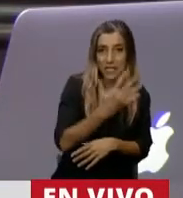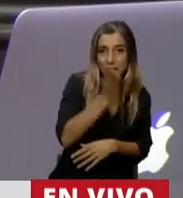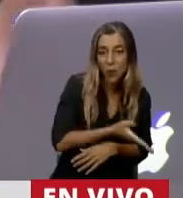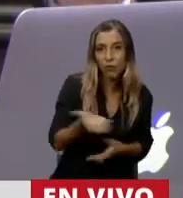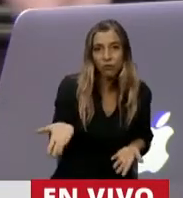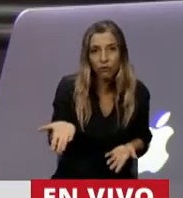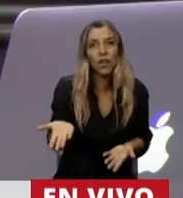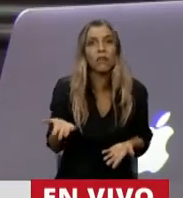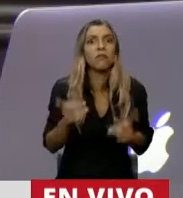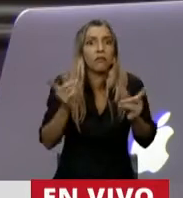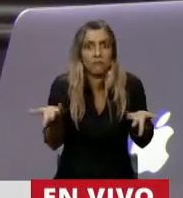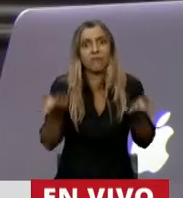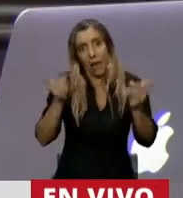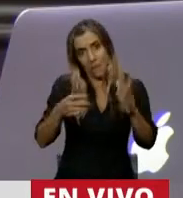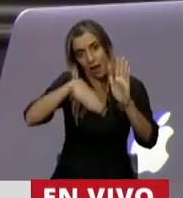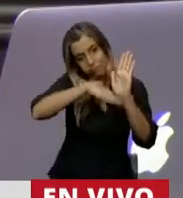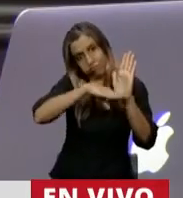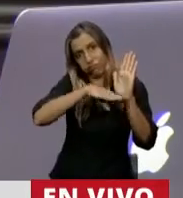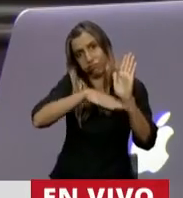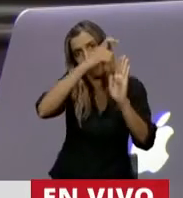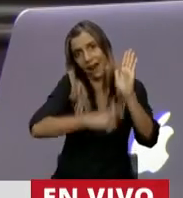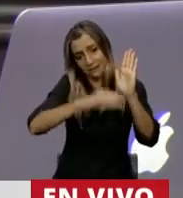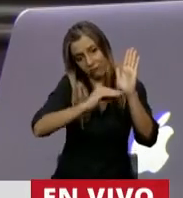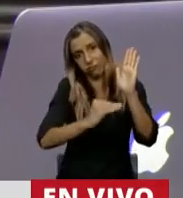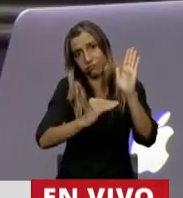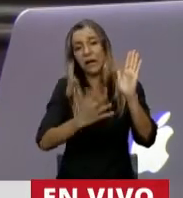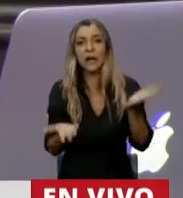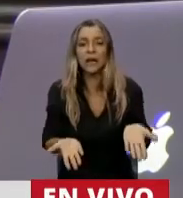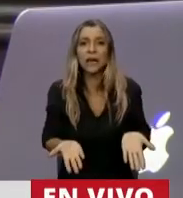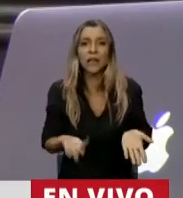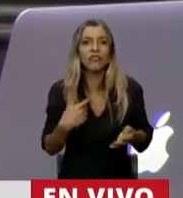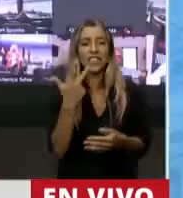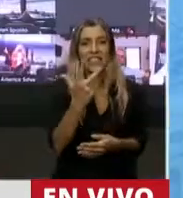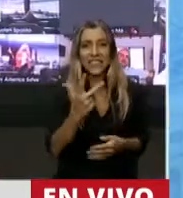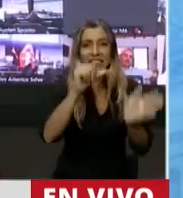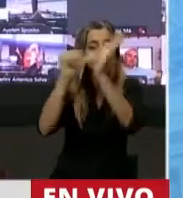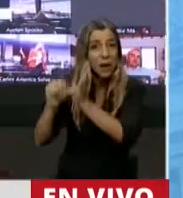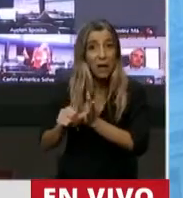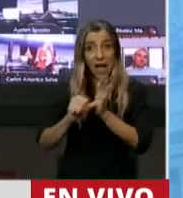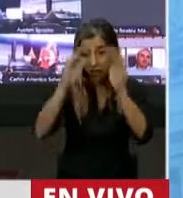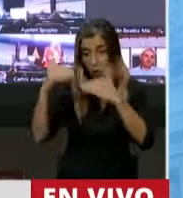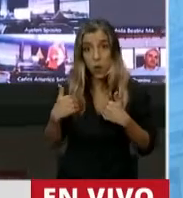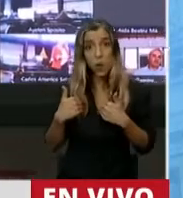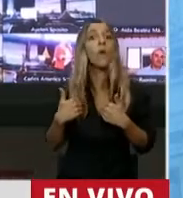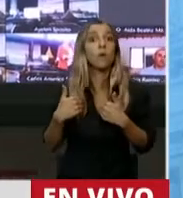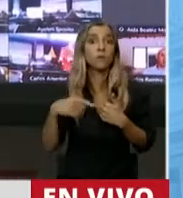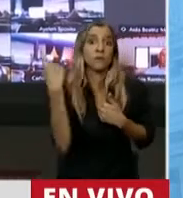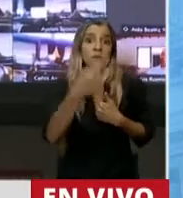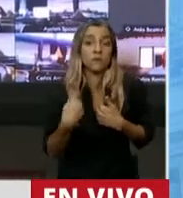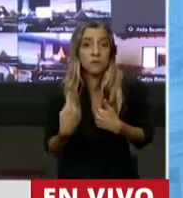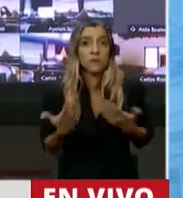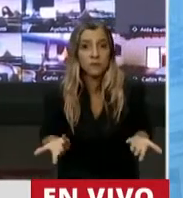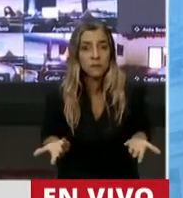Están ahí también al fondo de la tabla. No por casualidad son los tres países que comparten el podio